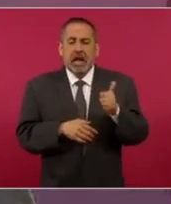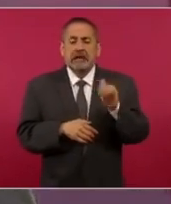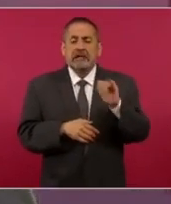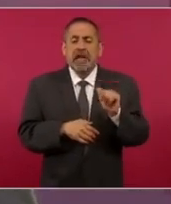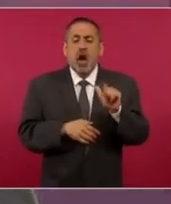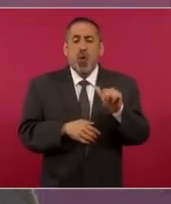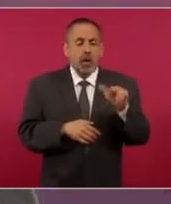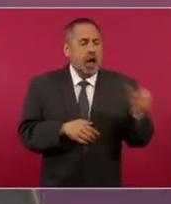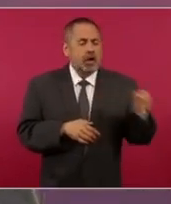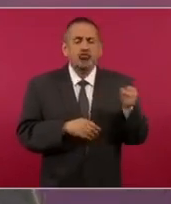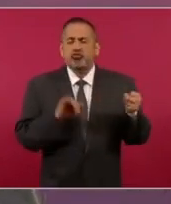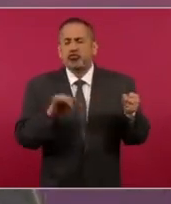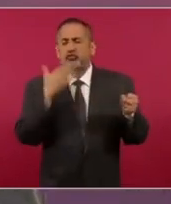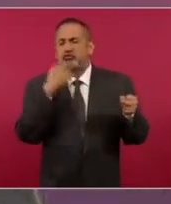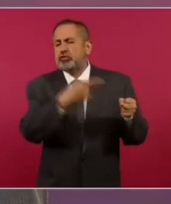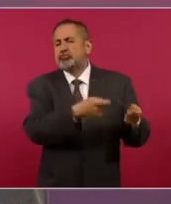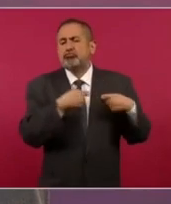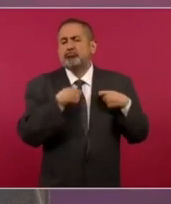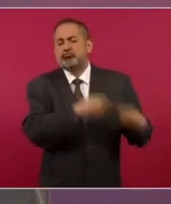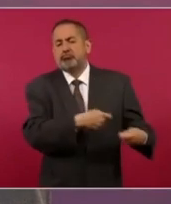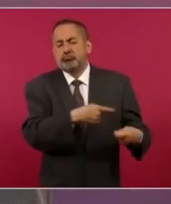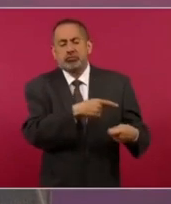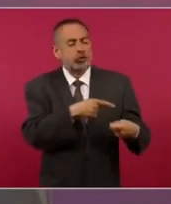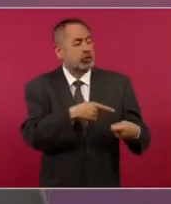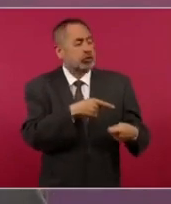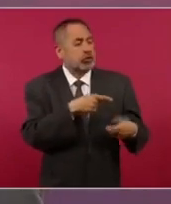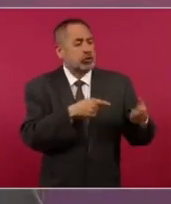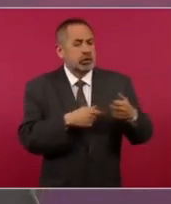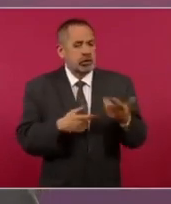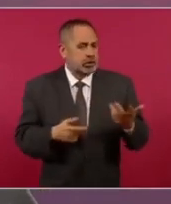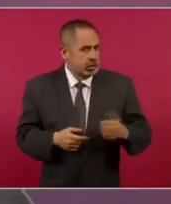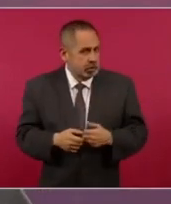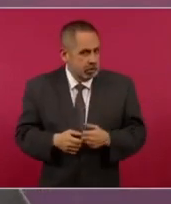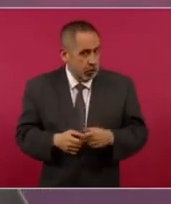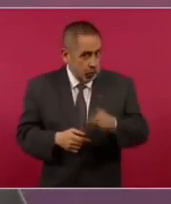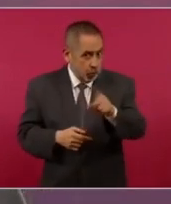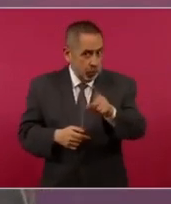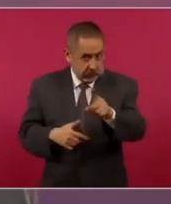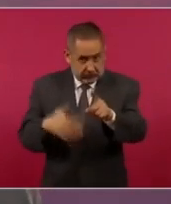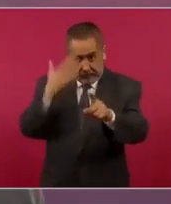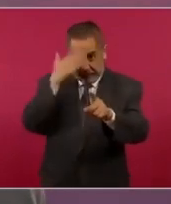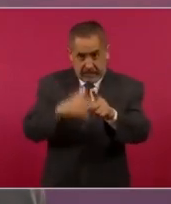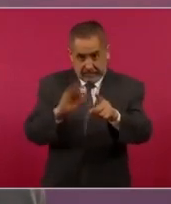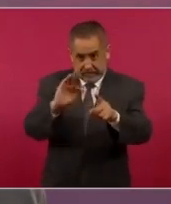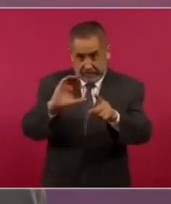si sabías o no sabías.